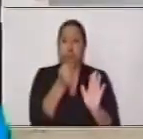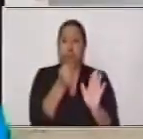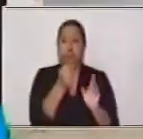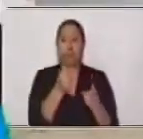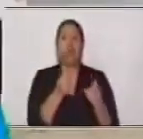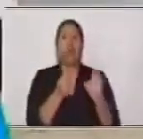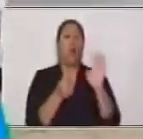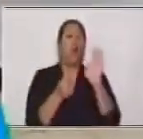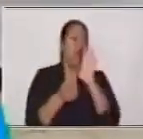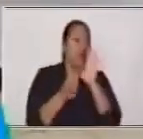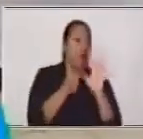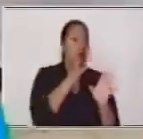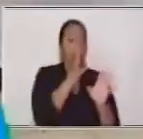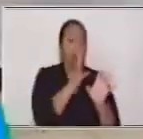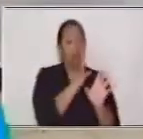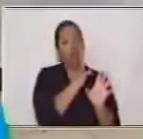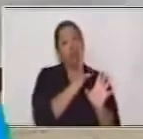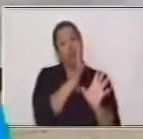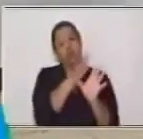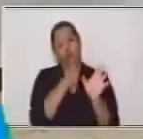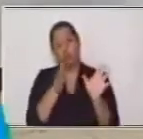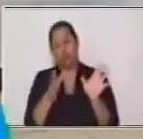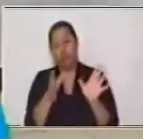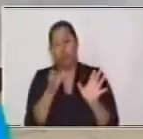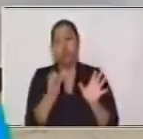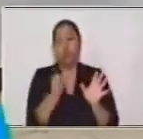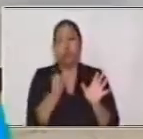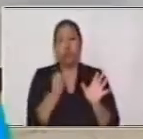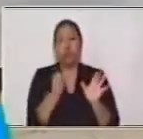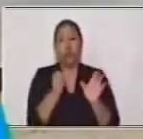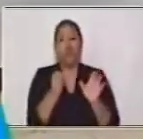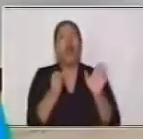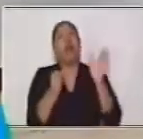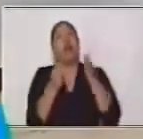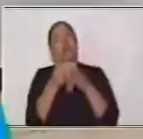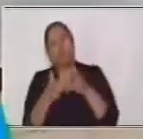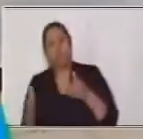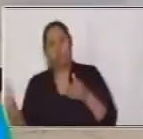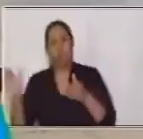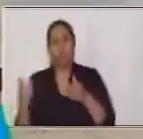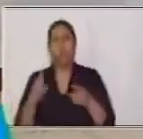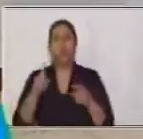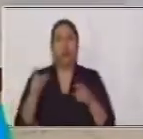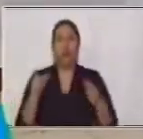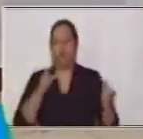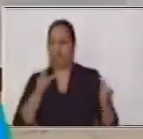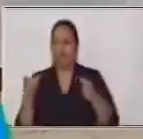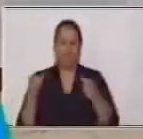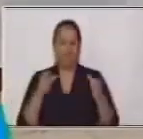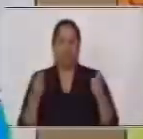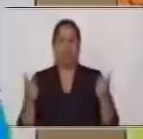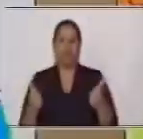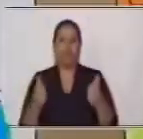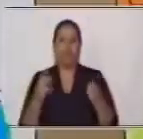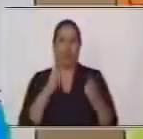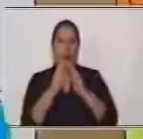escribimos un texto, un párrafo, para que no haya incoherencia o no se lea o no se comprenda todo de una